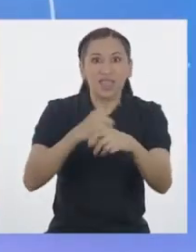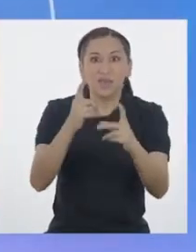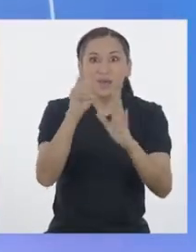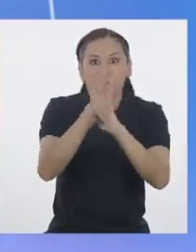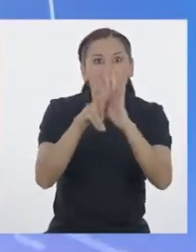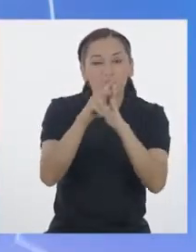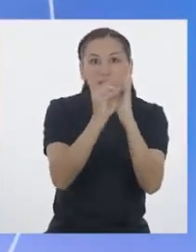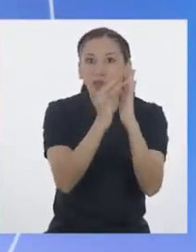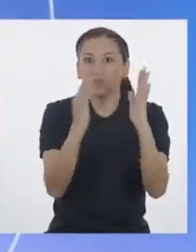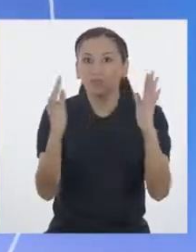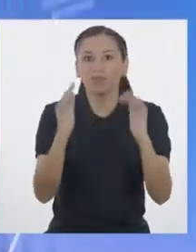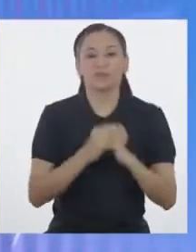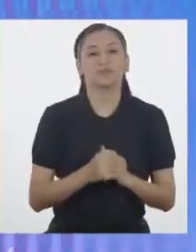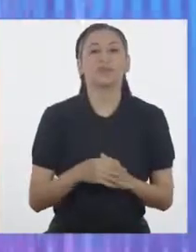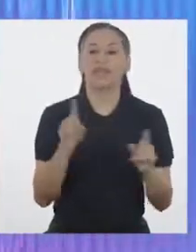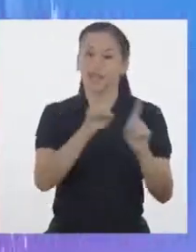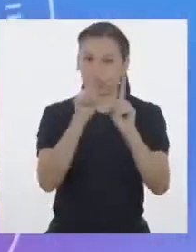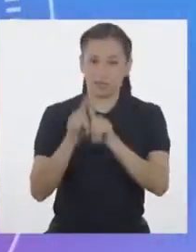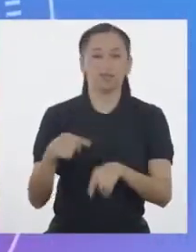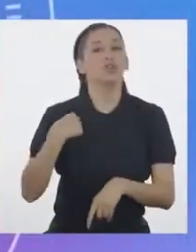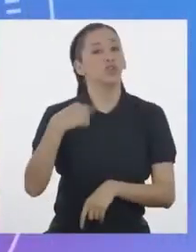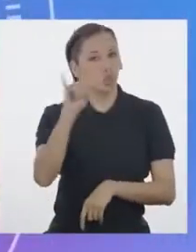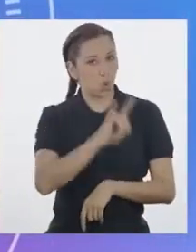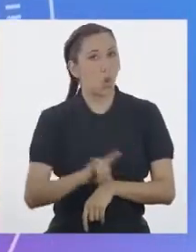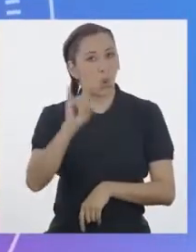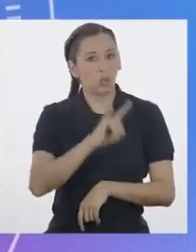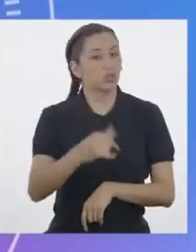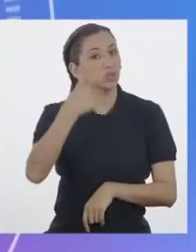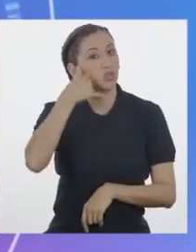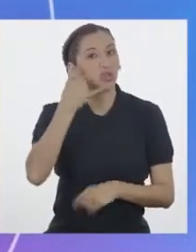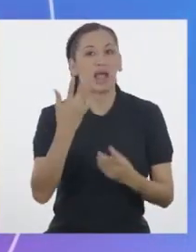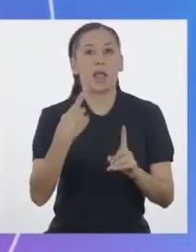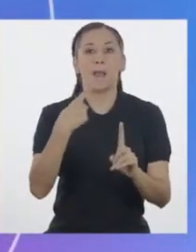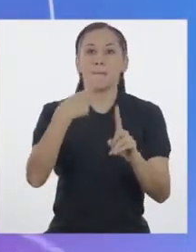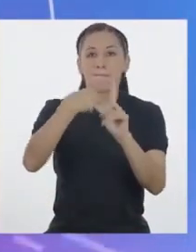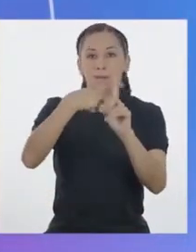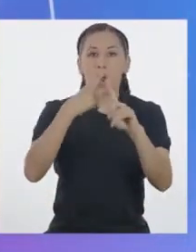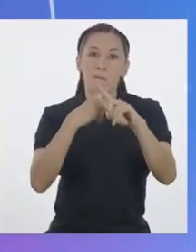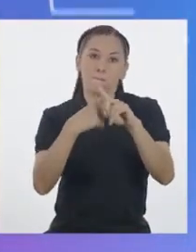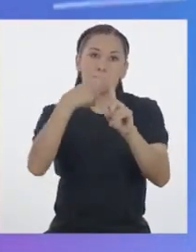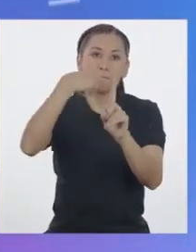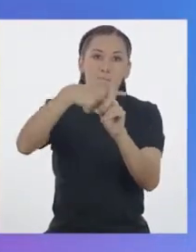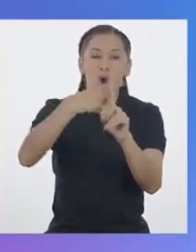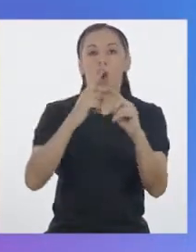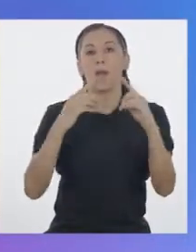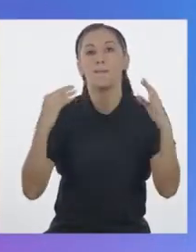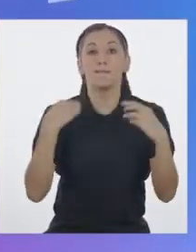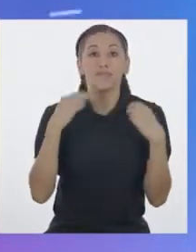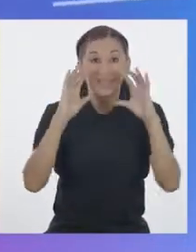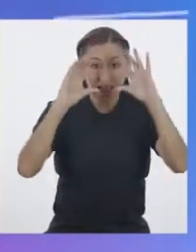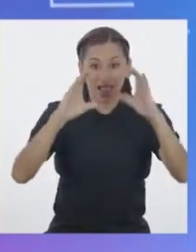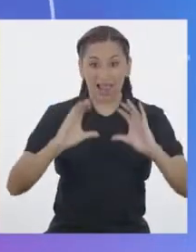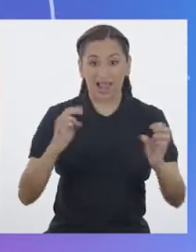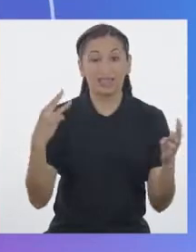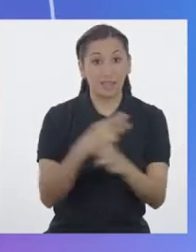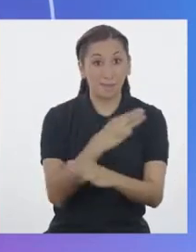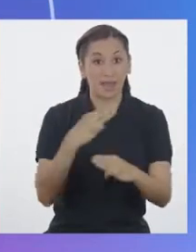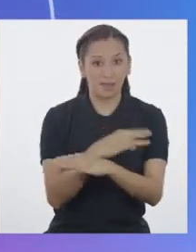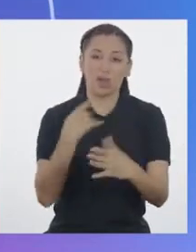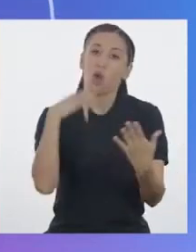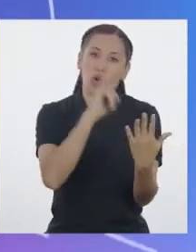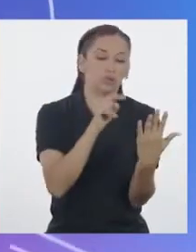Ah, y también uso el celular como calculadora en mis clases de matemática.